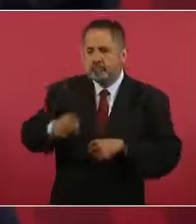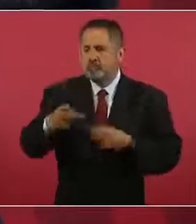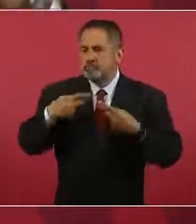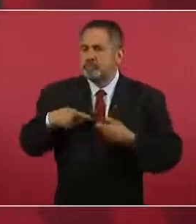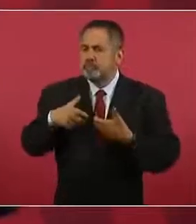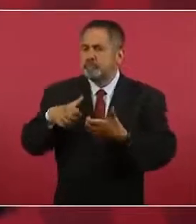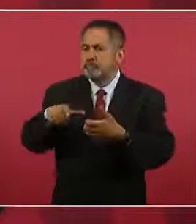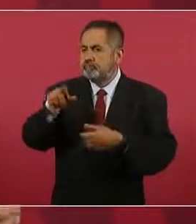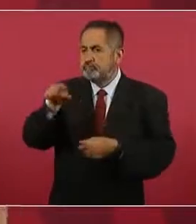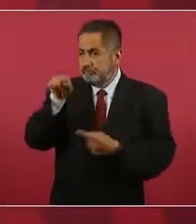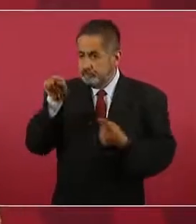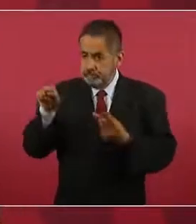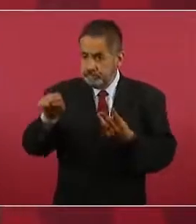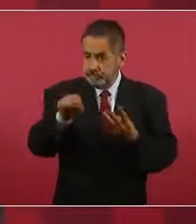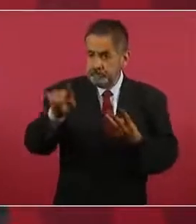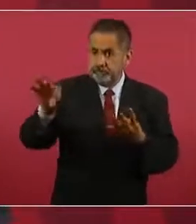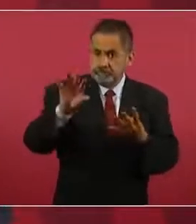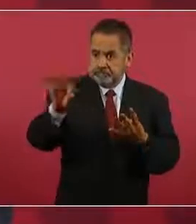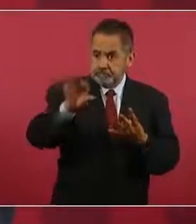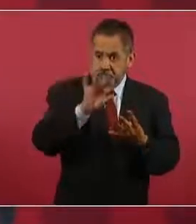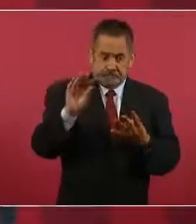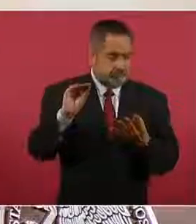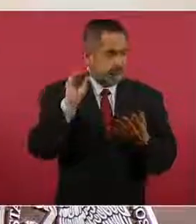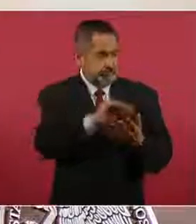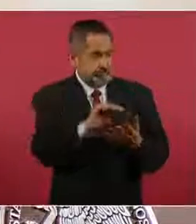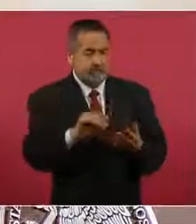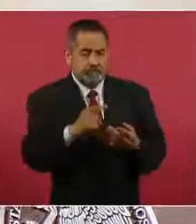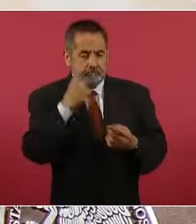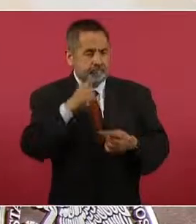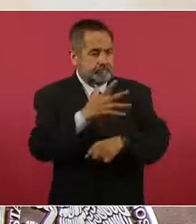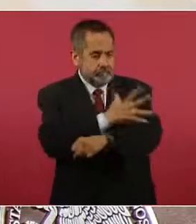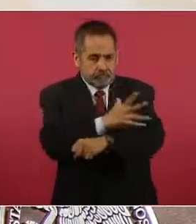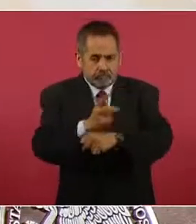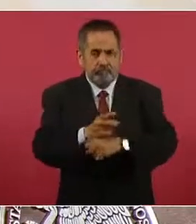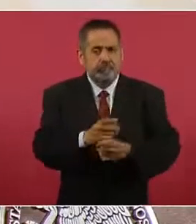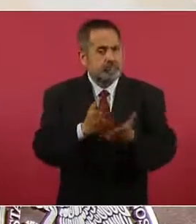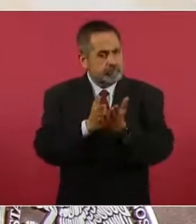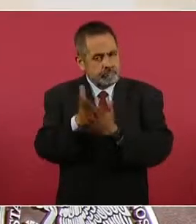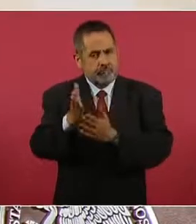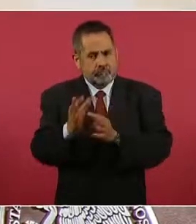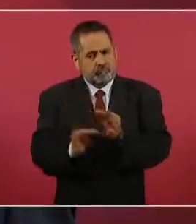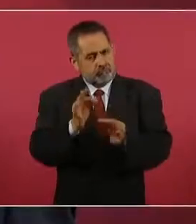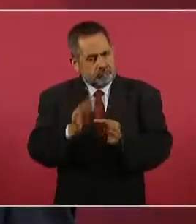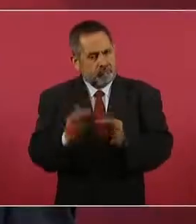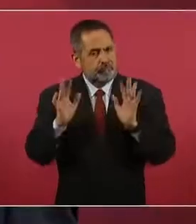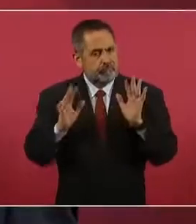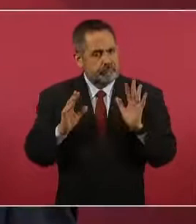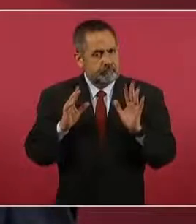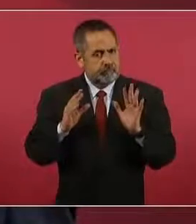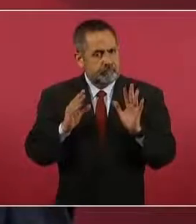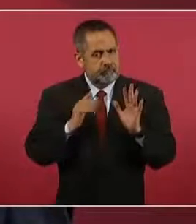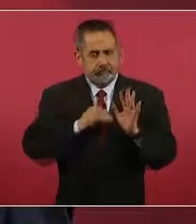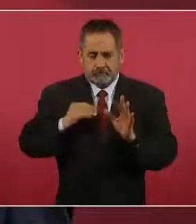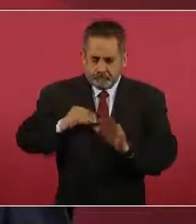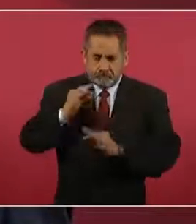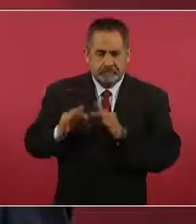instituciones honestas, rectas, que